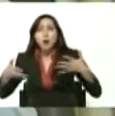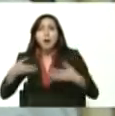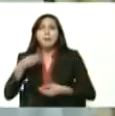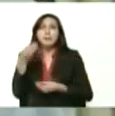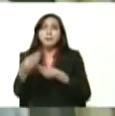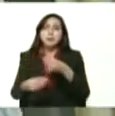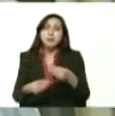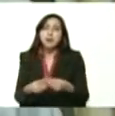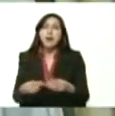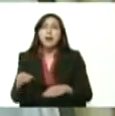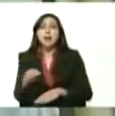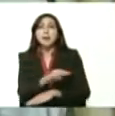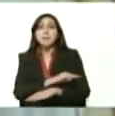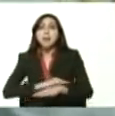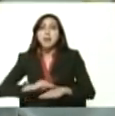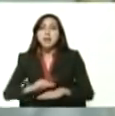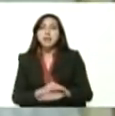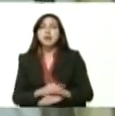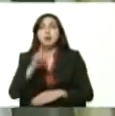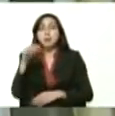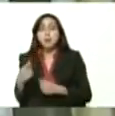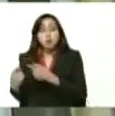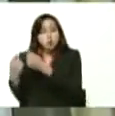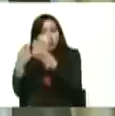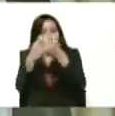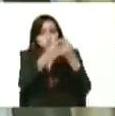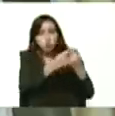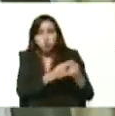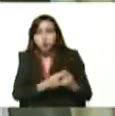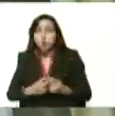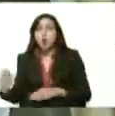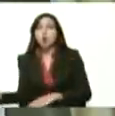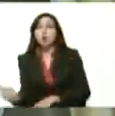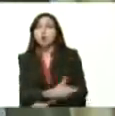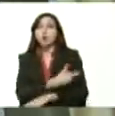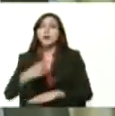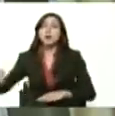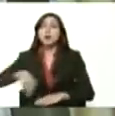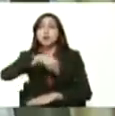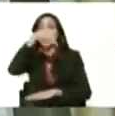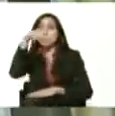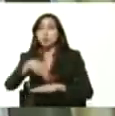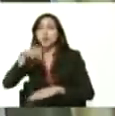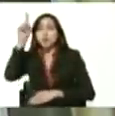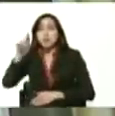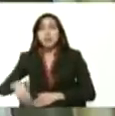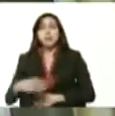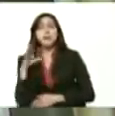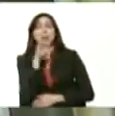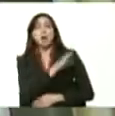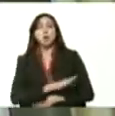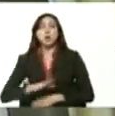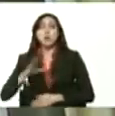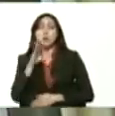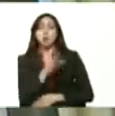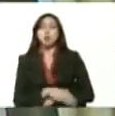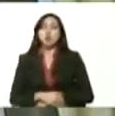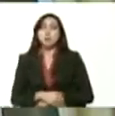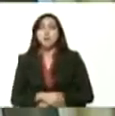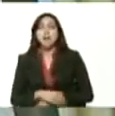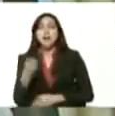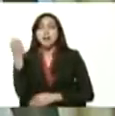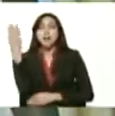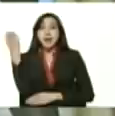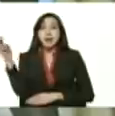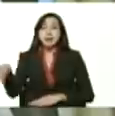Ministerio de Finanzas como del sector financiero del gobierno nacional y la Comisión de Finanzas de la Asamblea